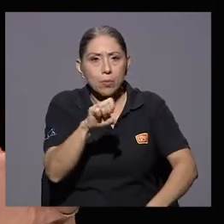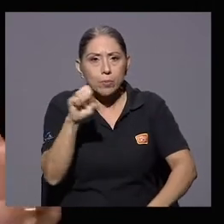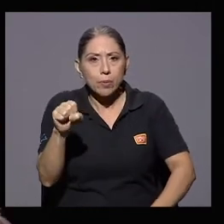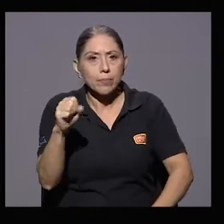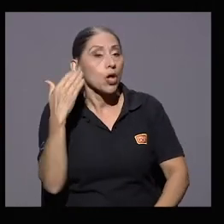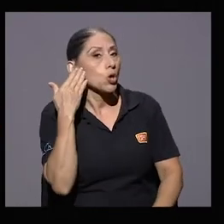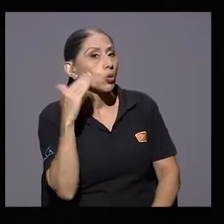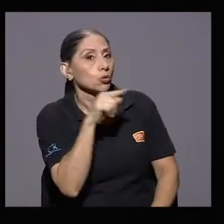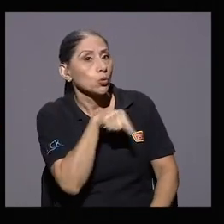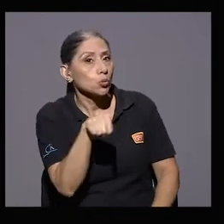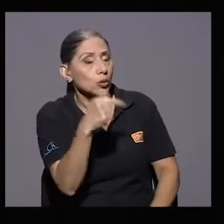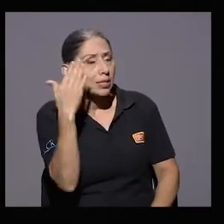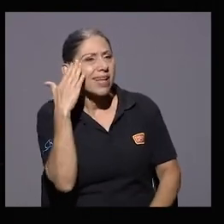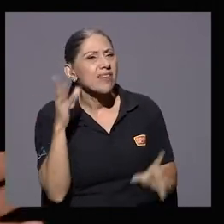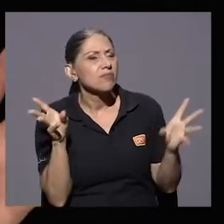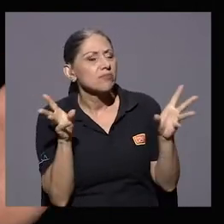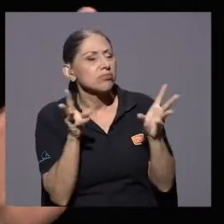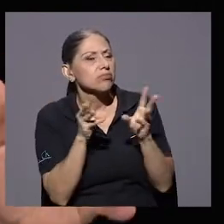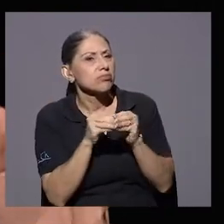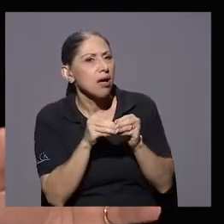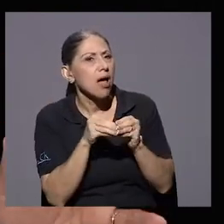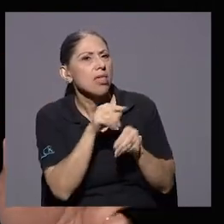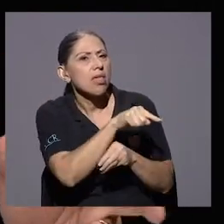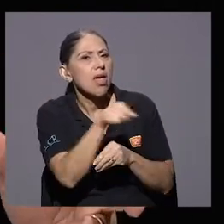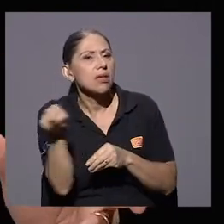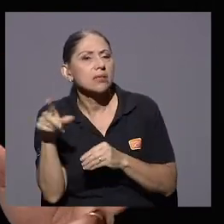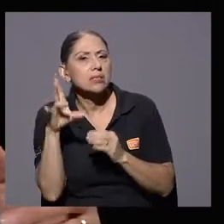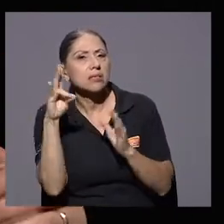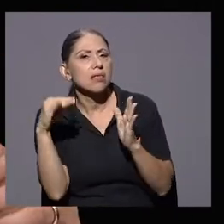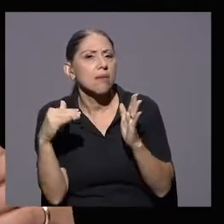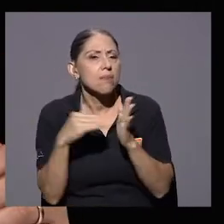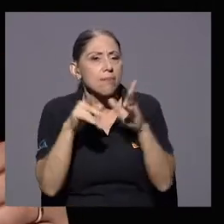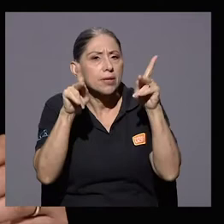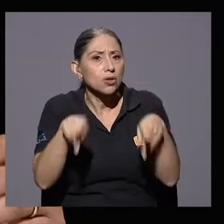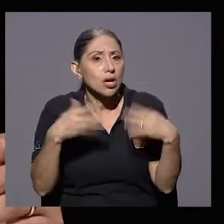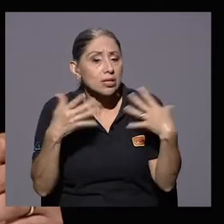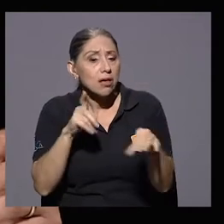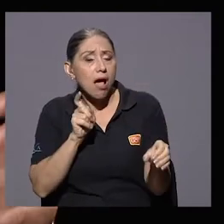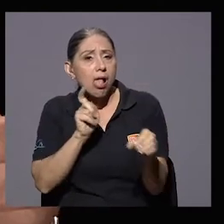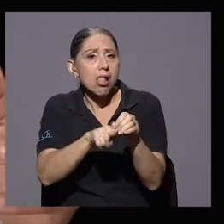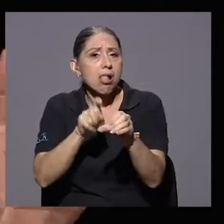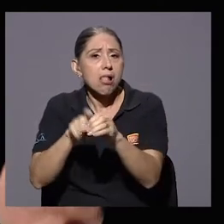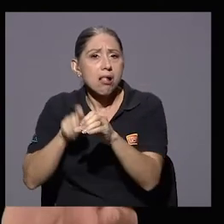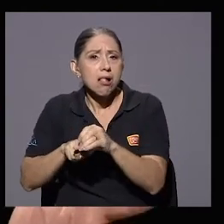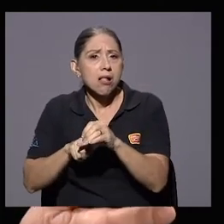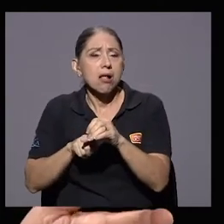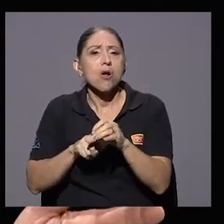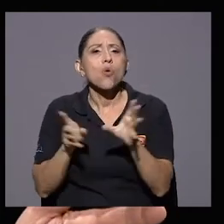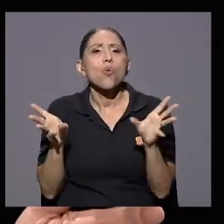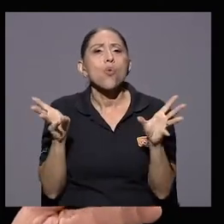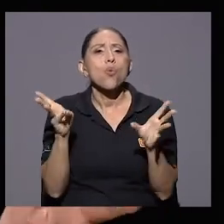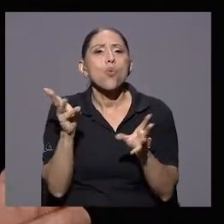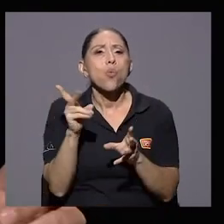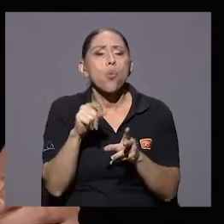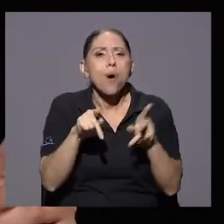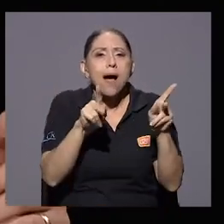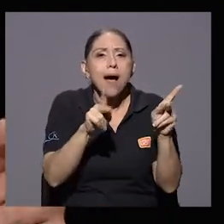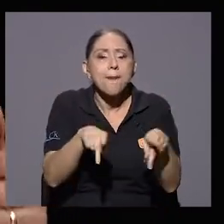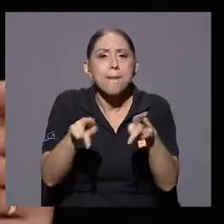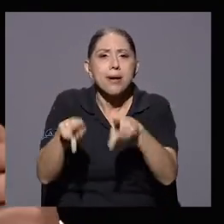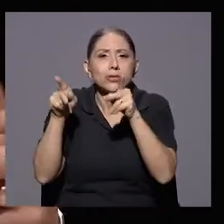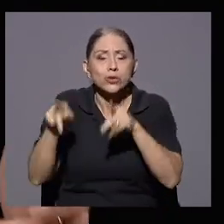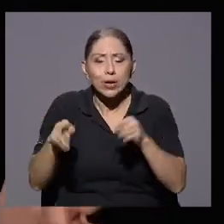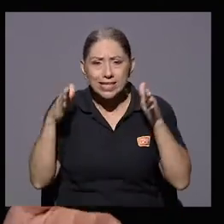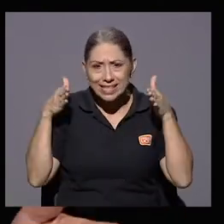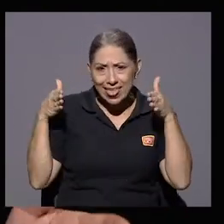una imagen para que la gente la pueda comprender. De esos 7 mil agremiados, ¿cuál es la cantidad total de personas que están